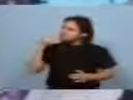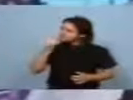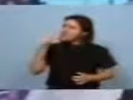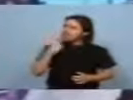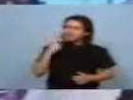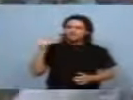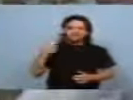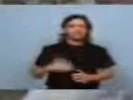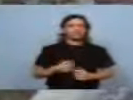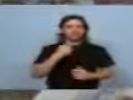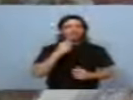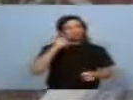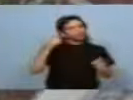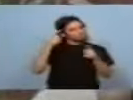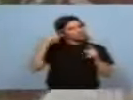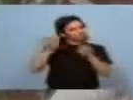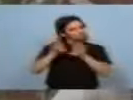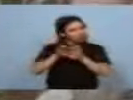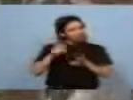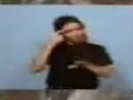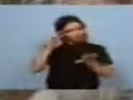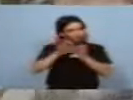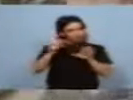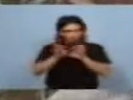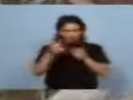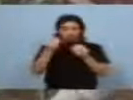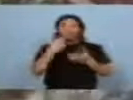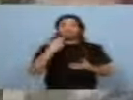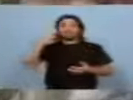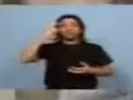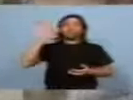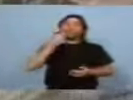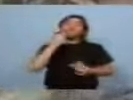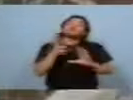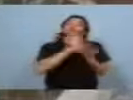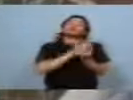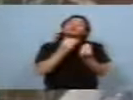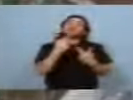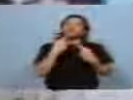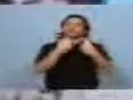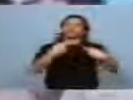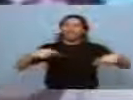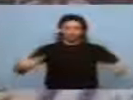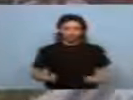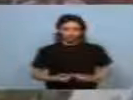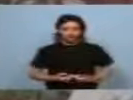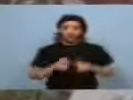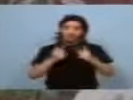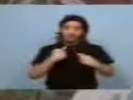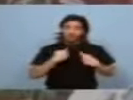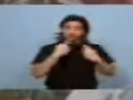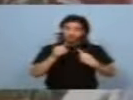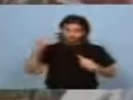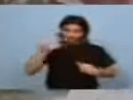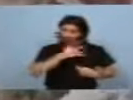bicha. Y yo vos sabés que coincido. Coincido en parte porque yo creo que todo depende de la manera en cómo uno dice las cosas. Lo mismo que dice